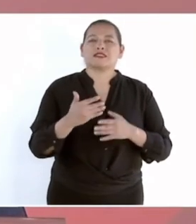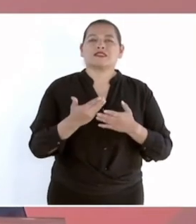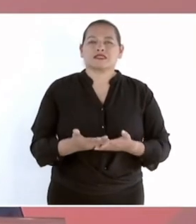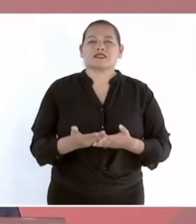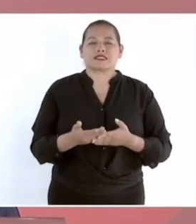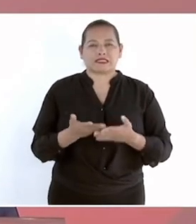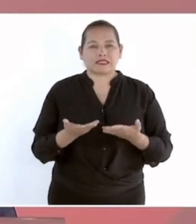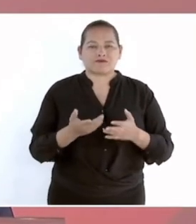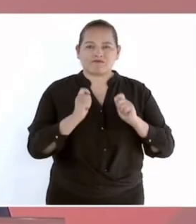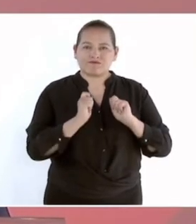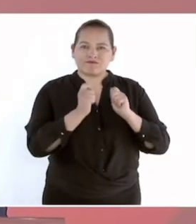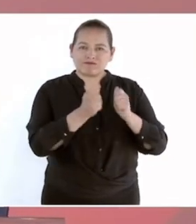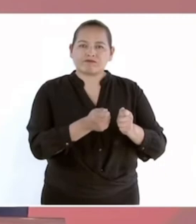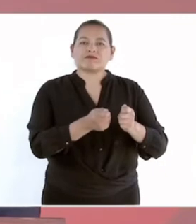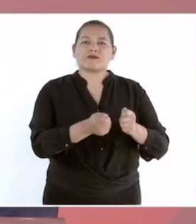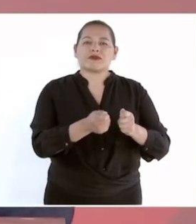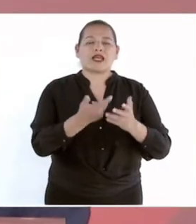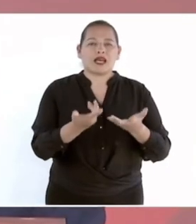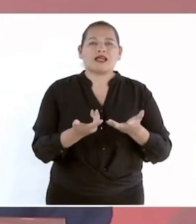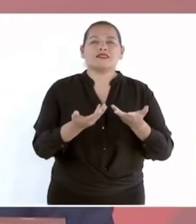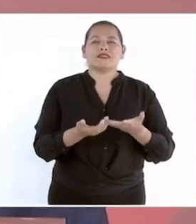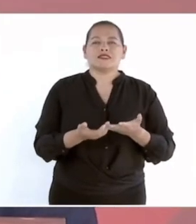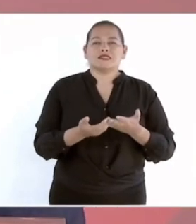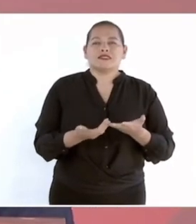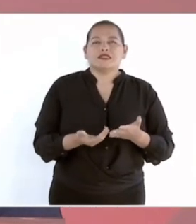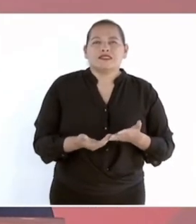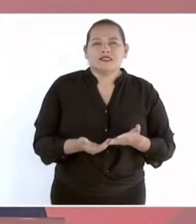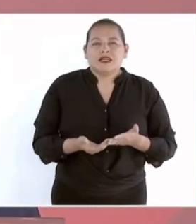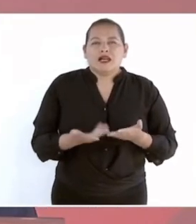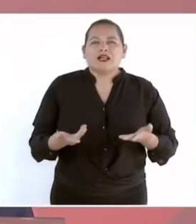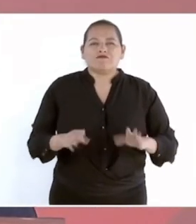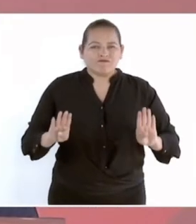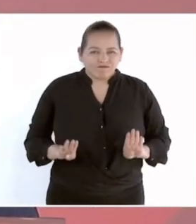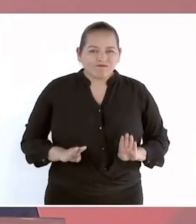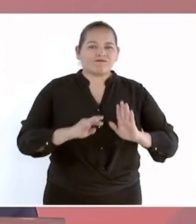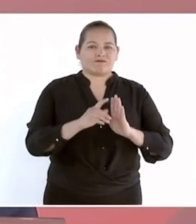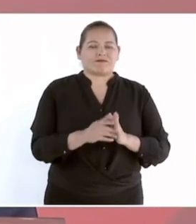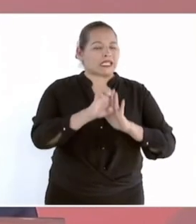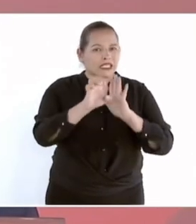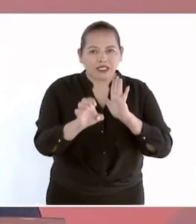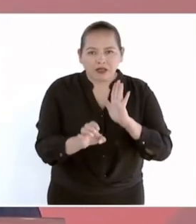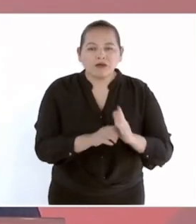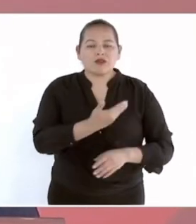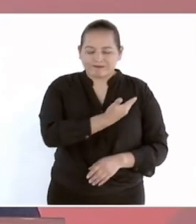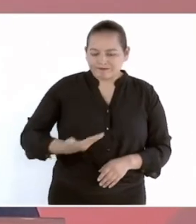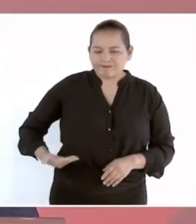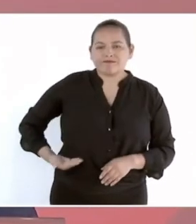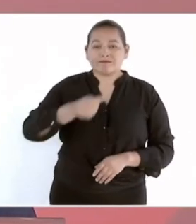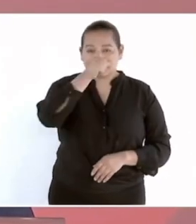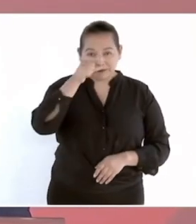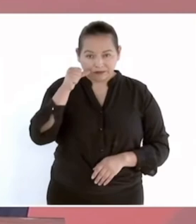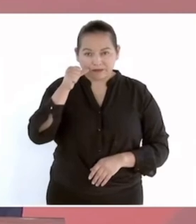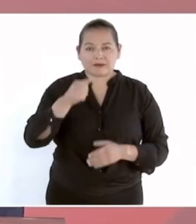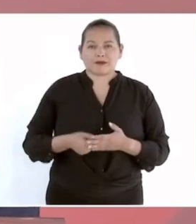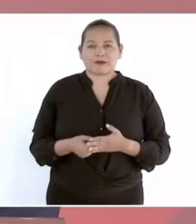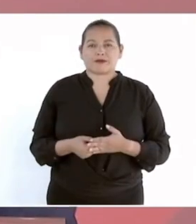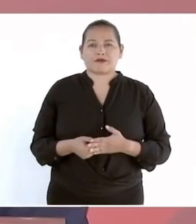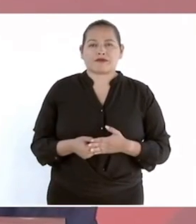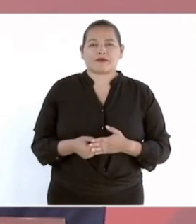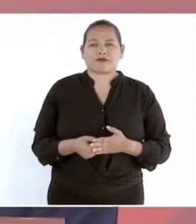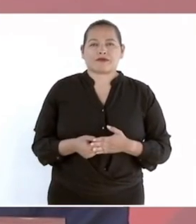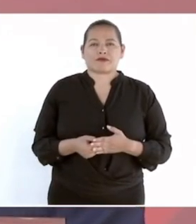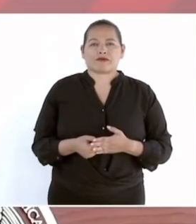circunstancia al ejemplar proceder del presidente Benito Juárez quien además